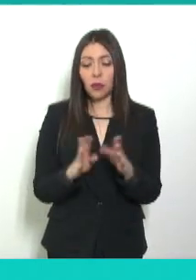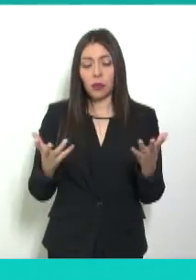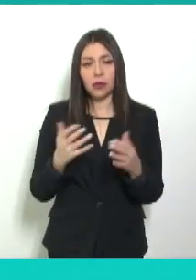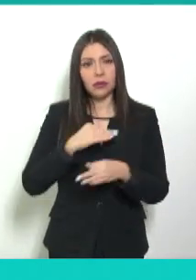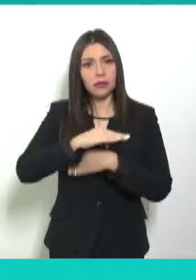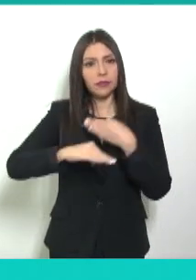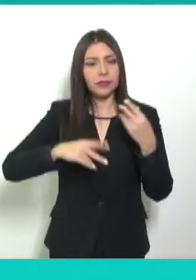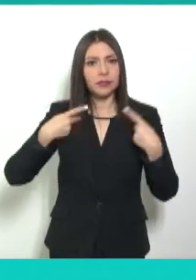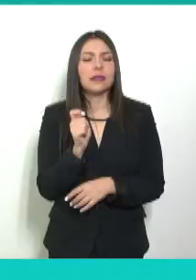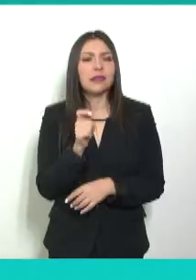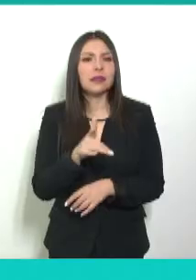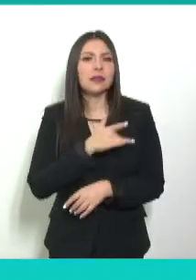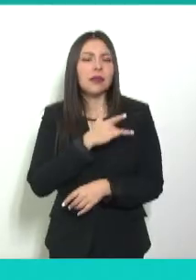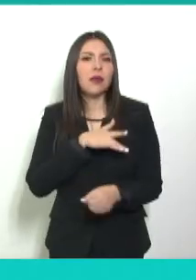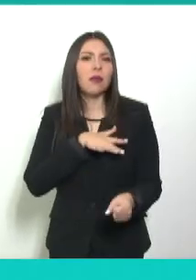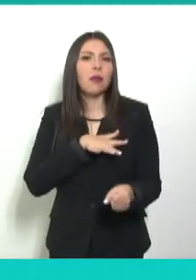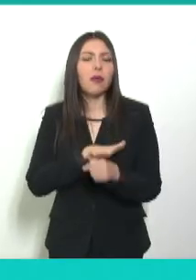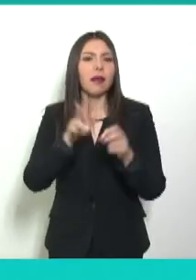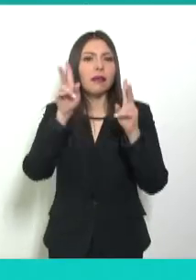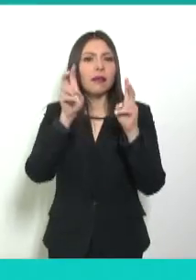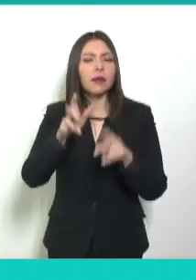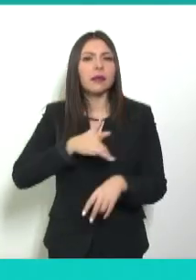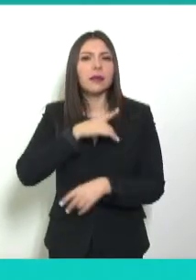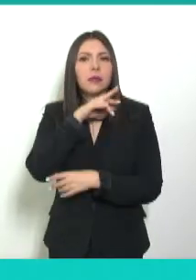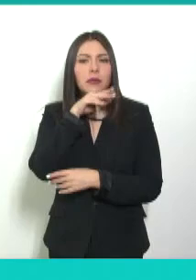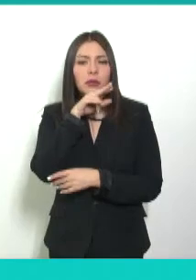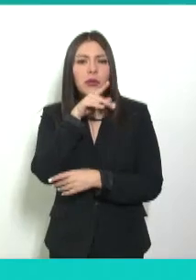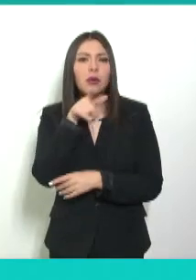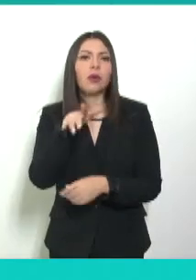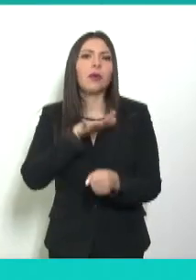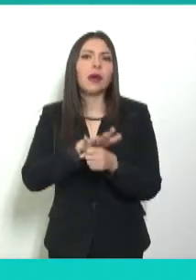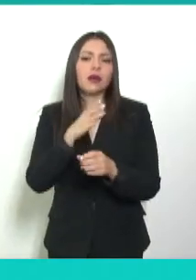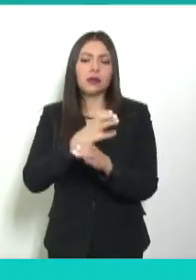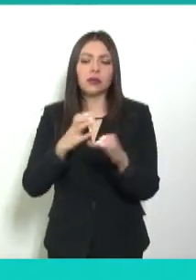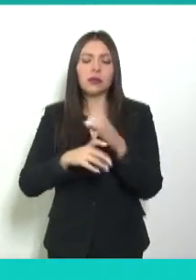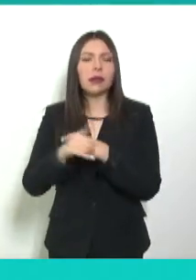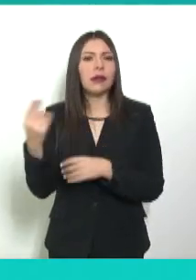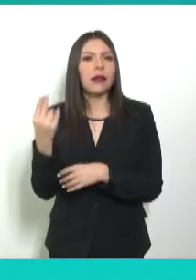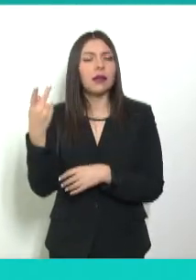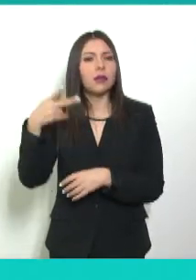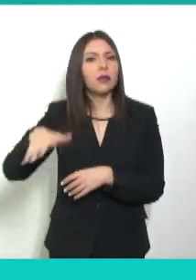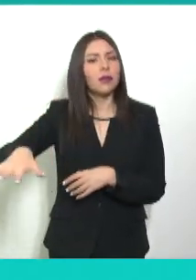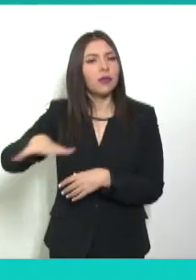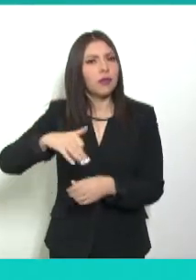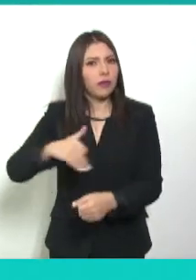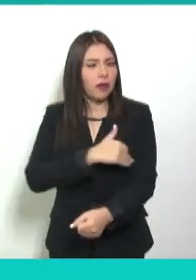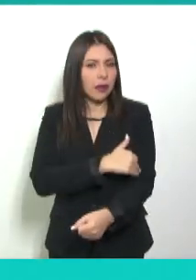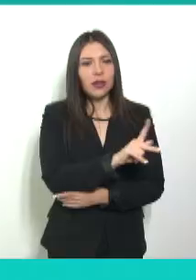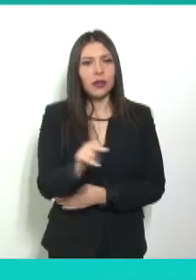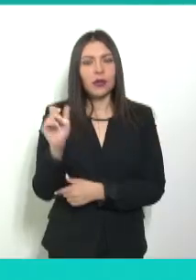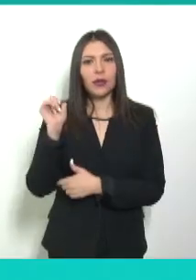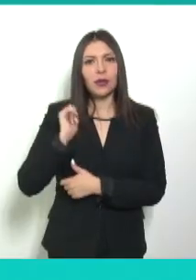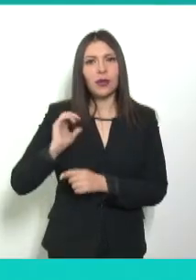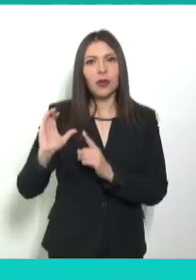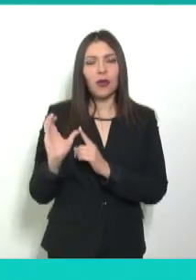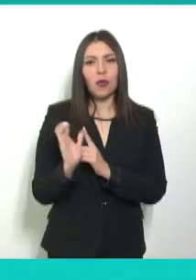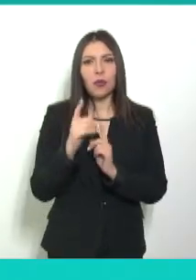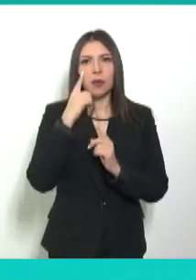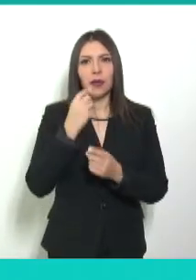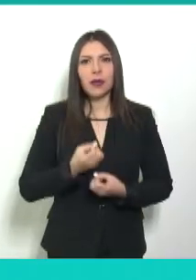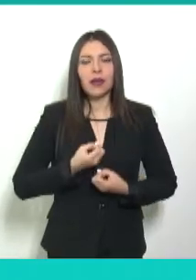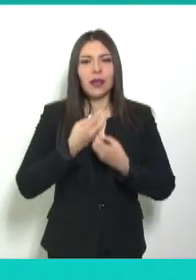la sociedad reconozca, cumpla y respete los derechos de los niños y ampliar los espacios de participación de la niñez y la adolescencia pública.